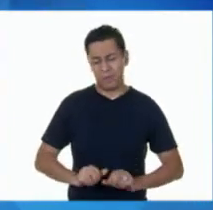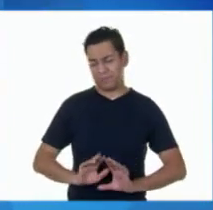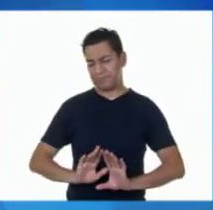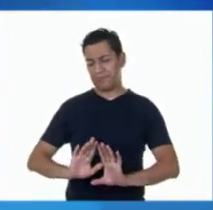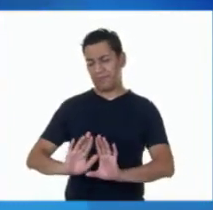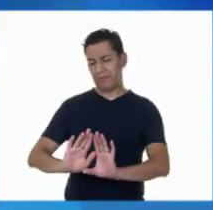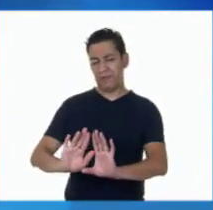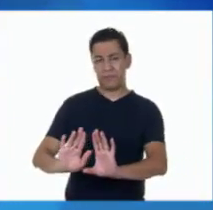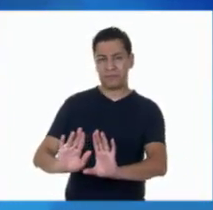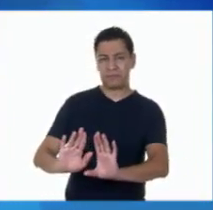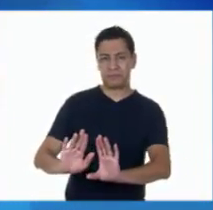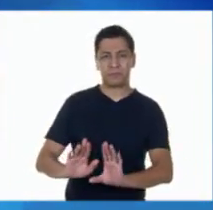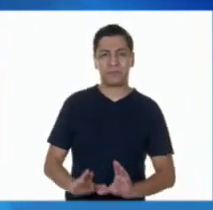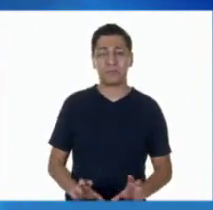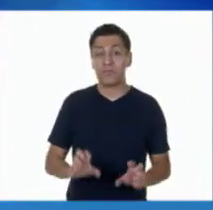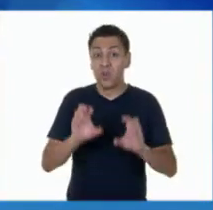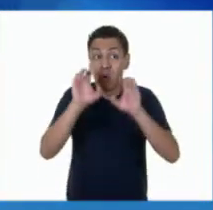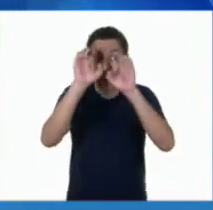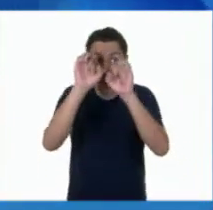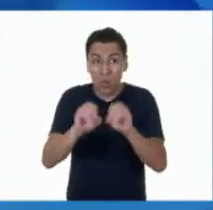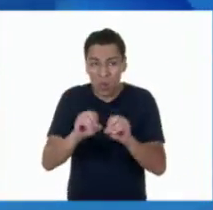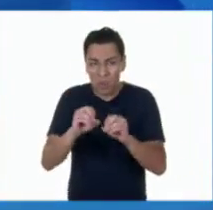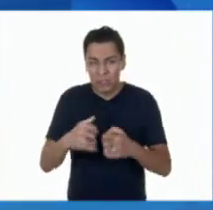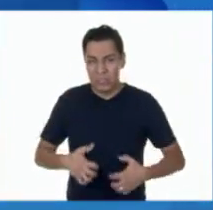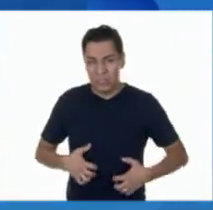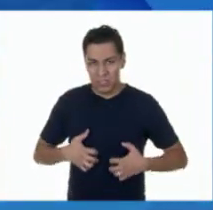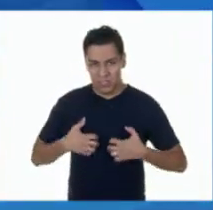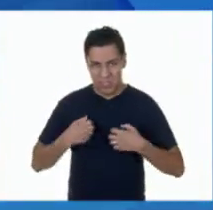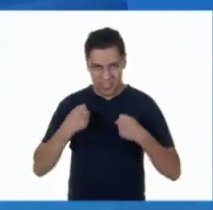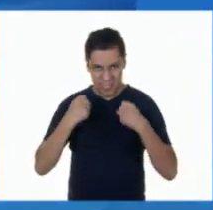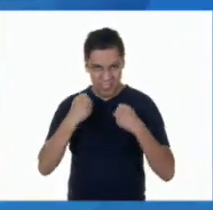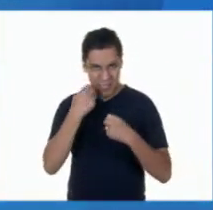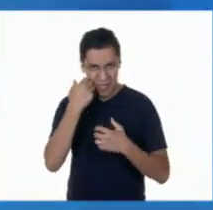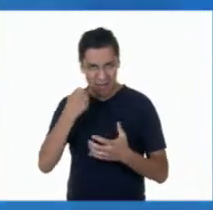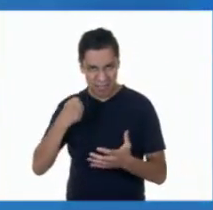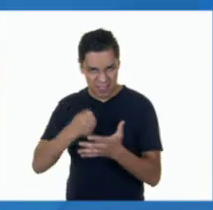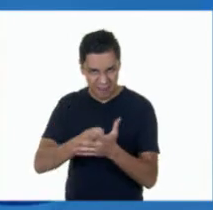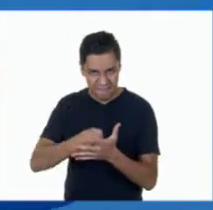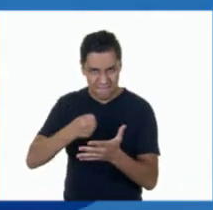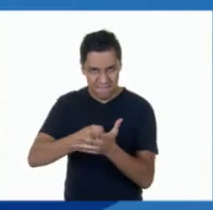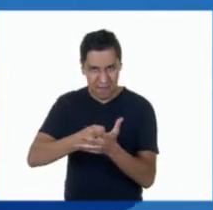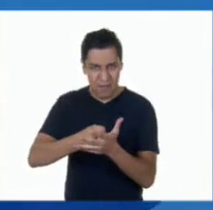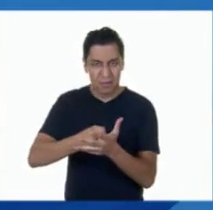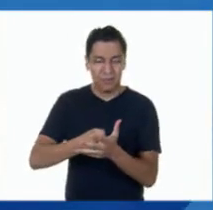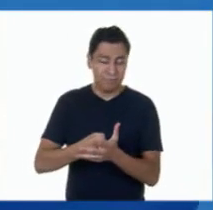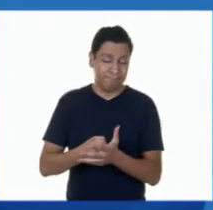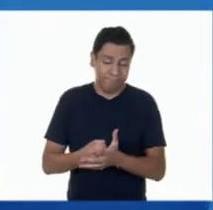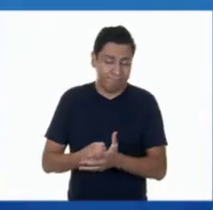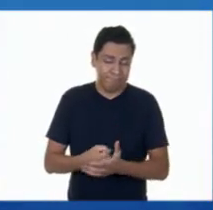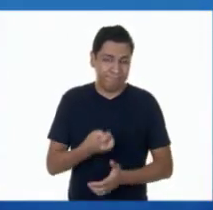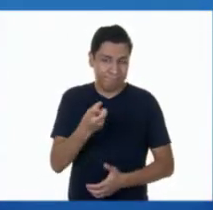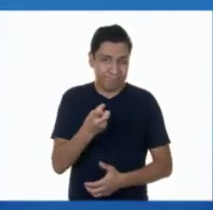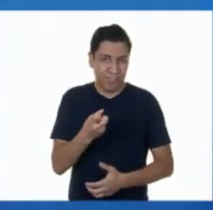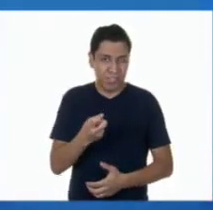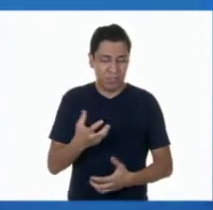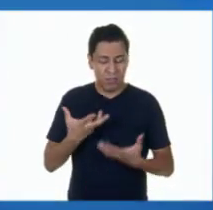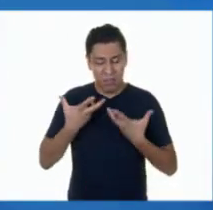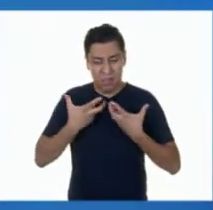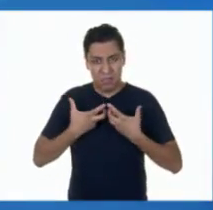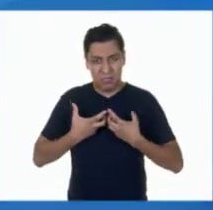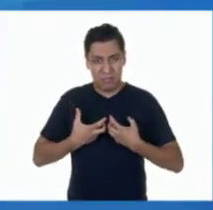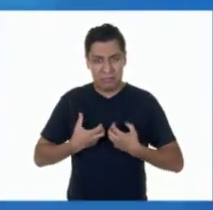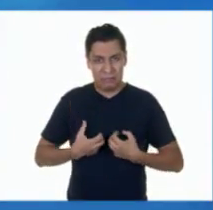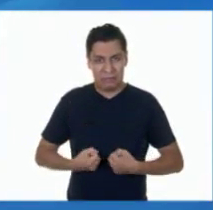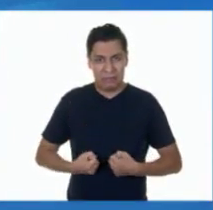o también a veces cuando tienes ganas de pegar, porque creo que a todos nos ha pasado alguna vez. Pero para esto quiero